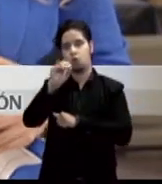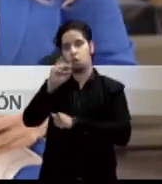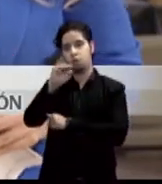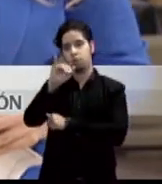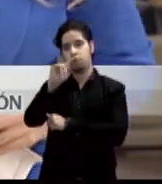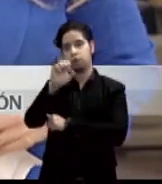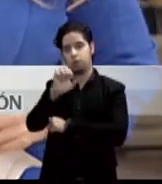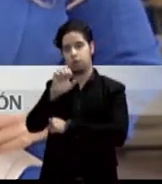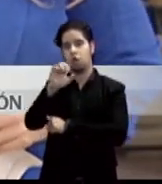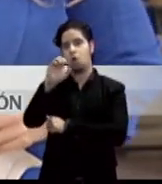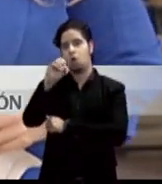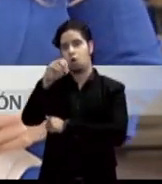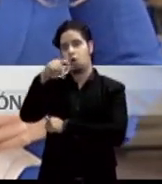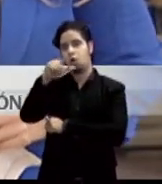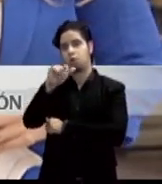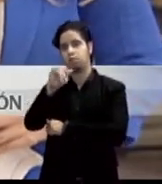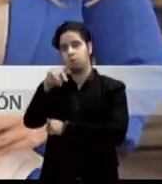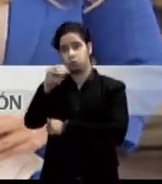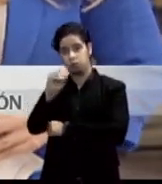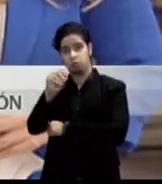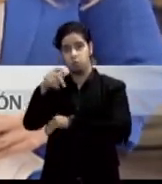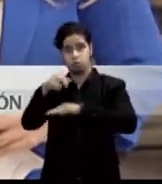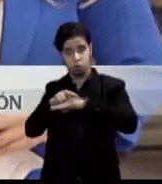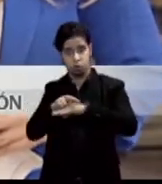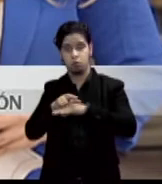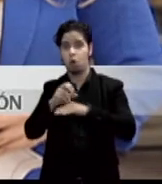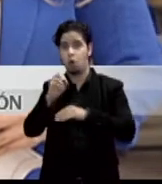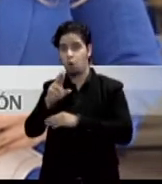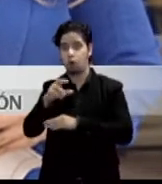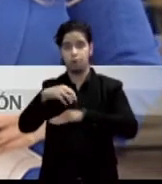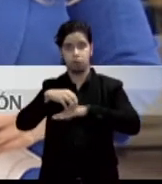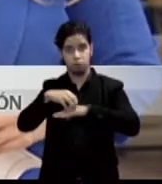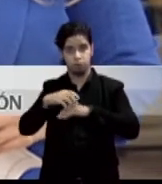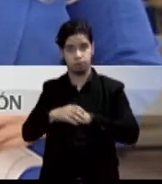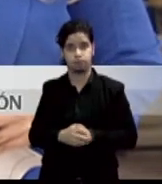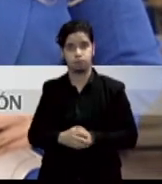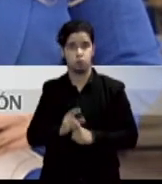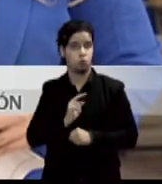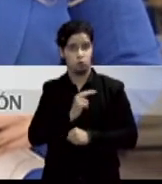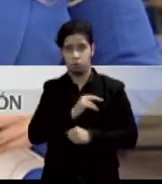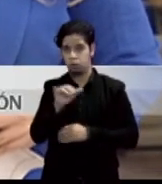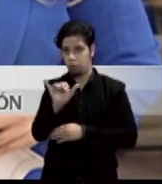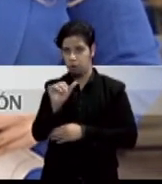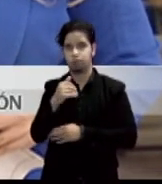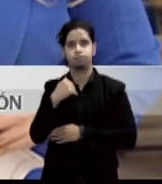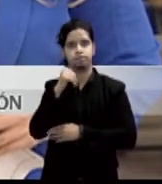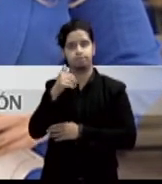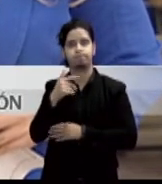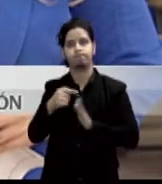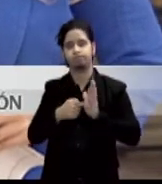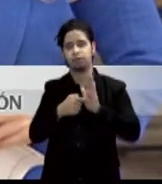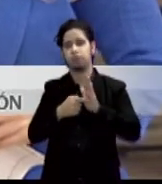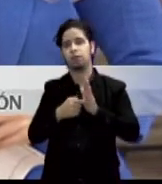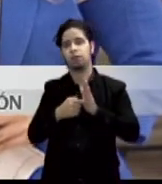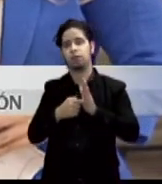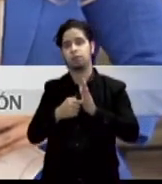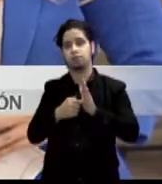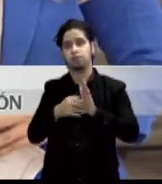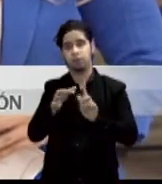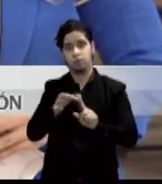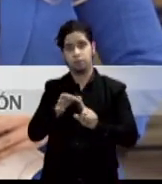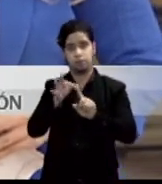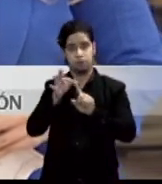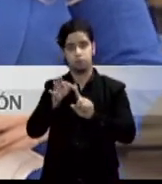rico y también el capitolio nosotros estaremos transmitiendo haciendo una transmisión especial sobre lo que se lleve a cabo tanto en el